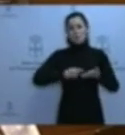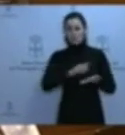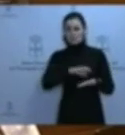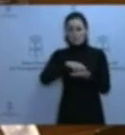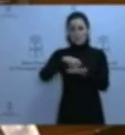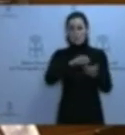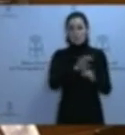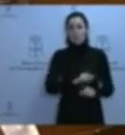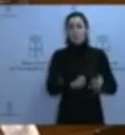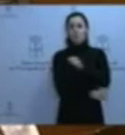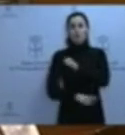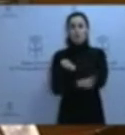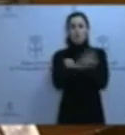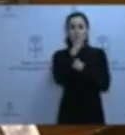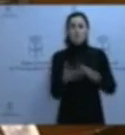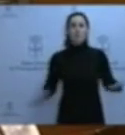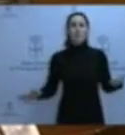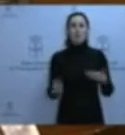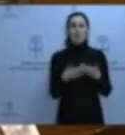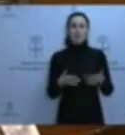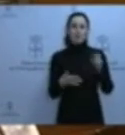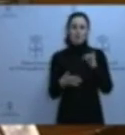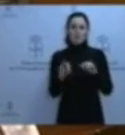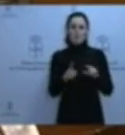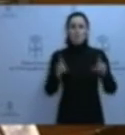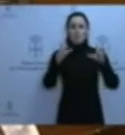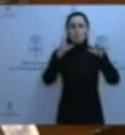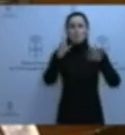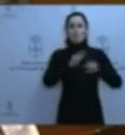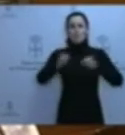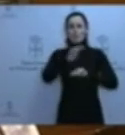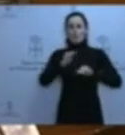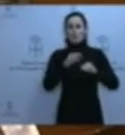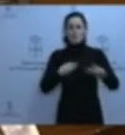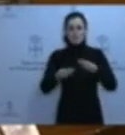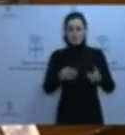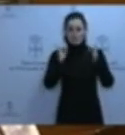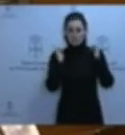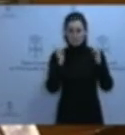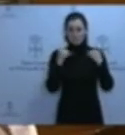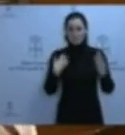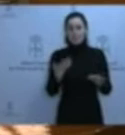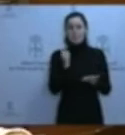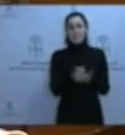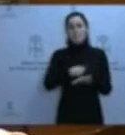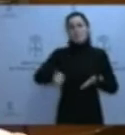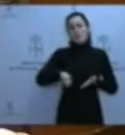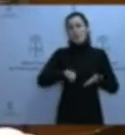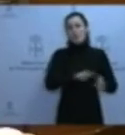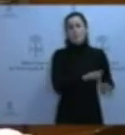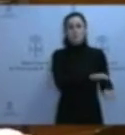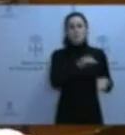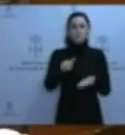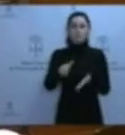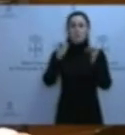materiales en agosto, cuando los centros están cerrados, incluso fotomontajes con materiales nunca entregados. Existen materiales pagados y nunca recibidos por valor de